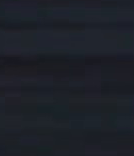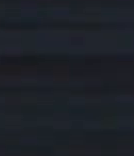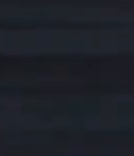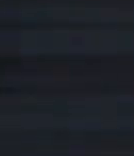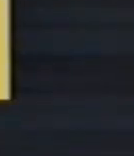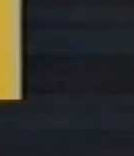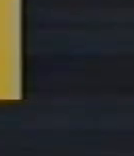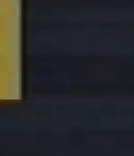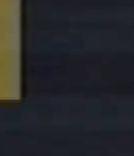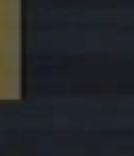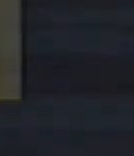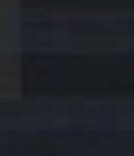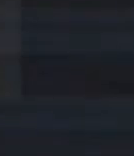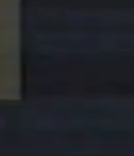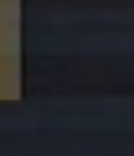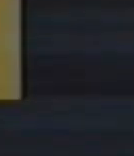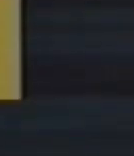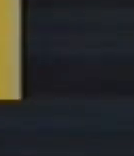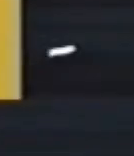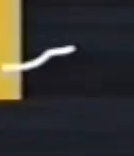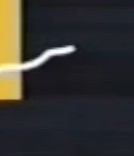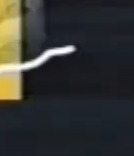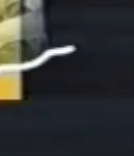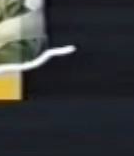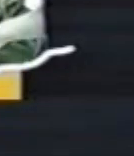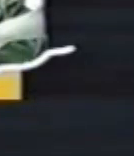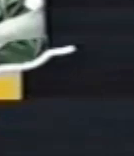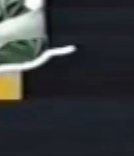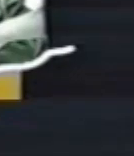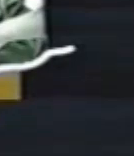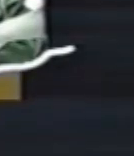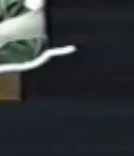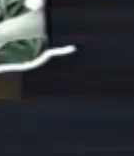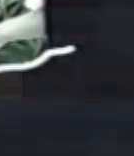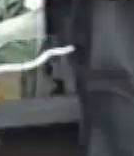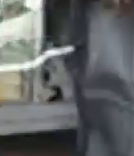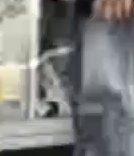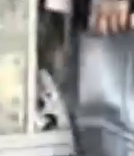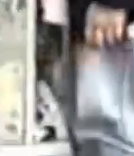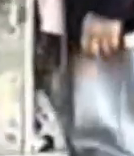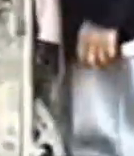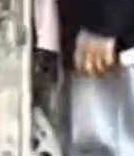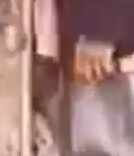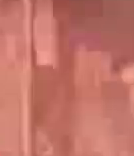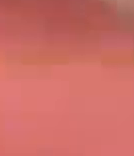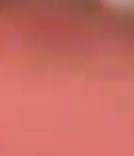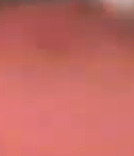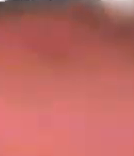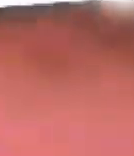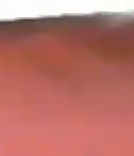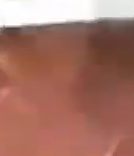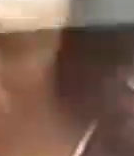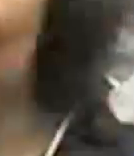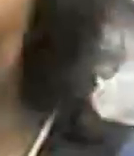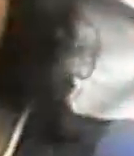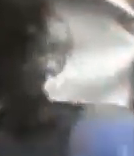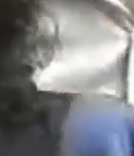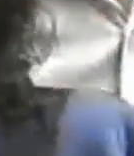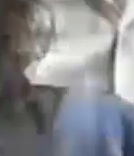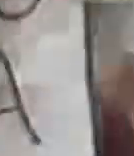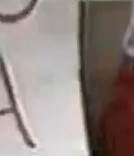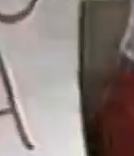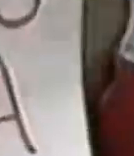Soy igual que tú. Tengo sueños, tengo metas que